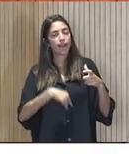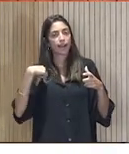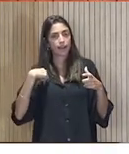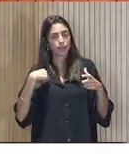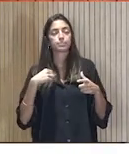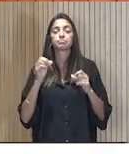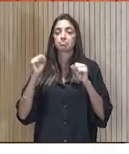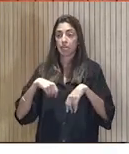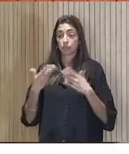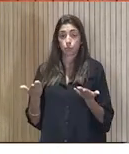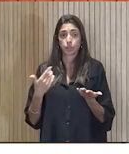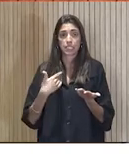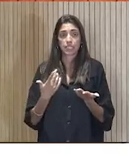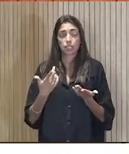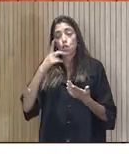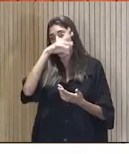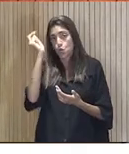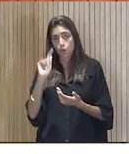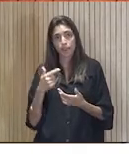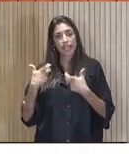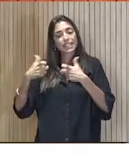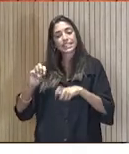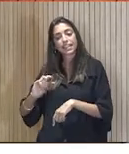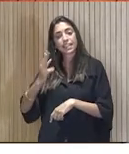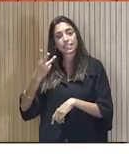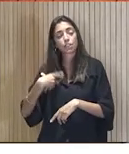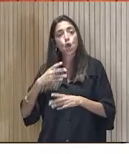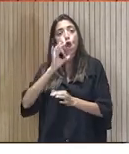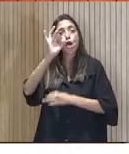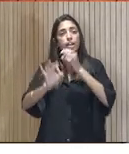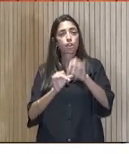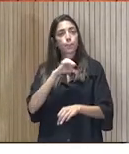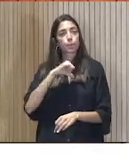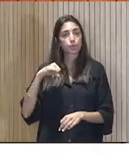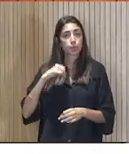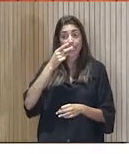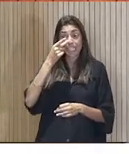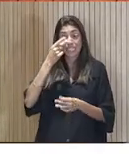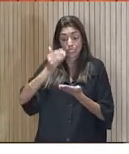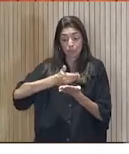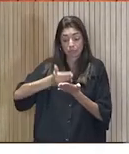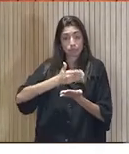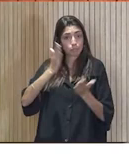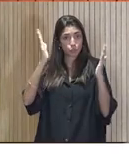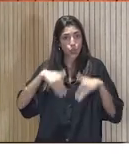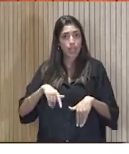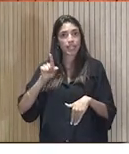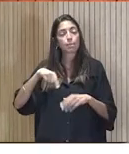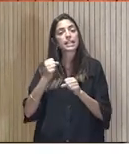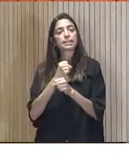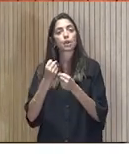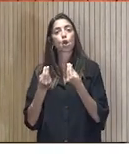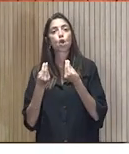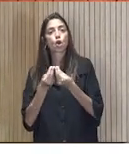No olvidemos que ese tercer sector, que insisto, son organizaciones privadas, sin ánimo de lucro y que trabajan con voluntariado